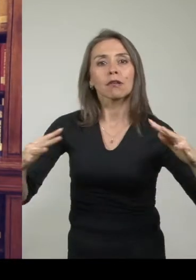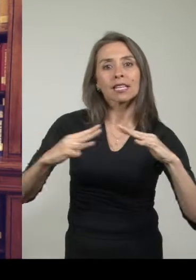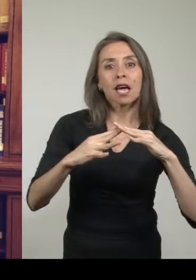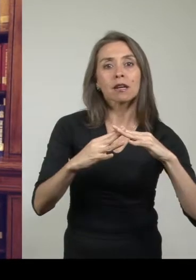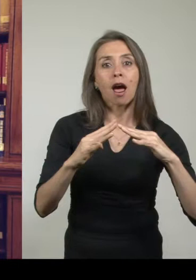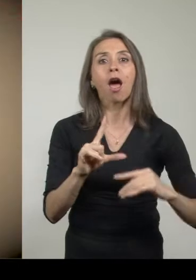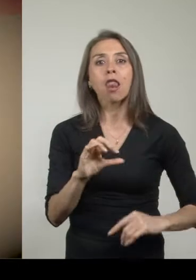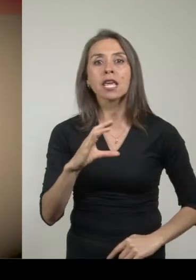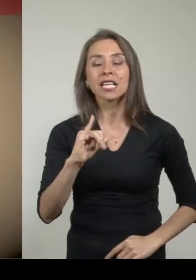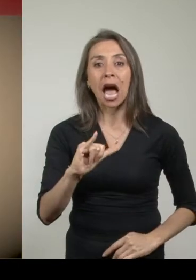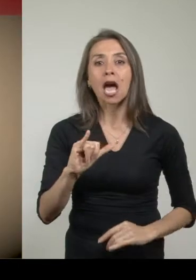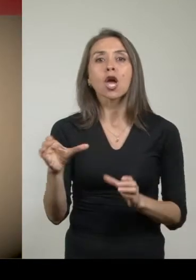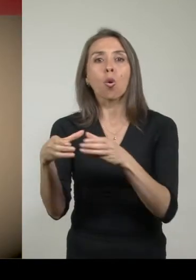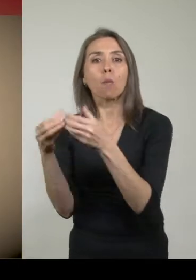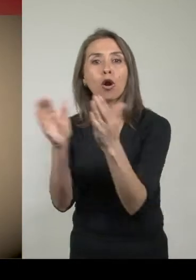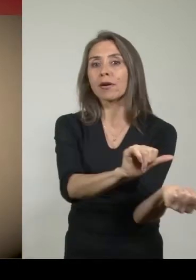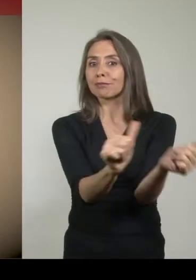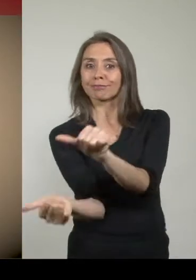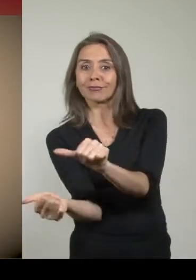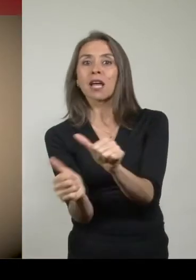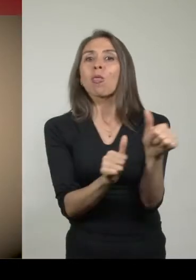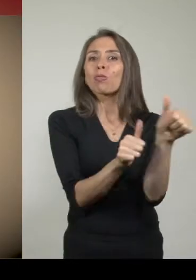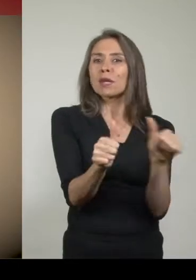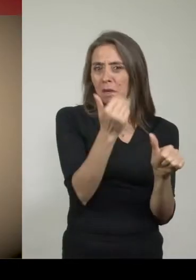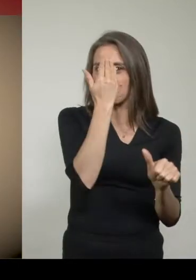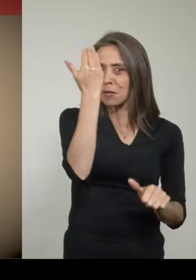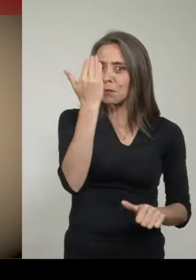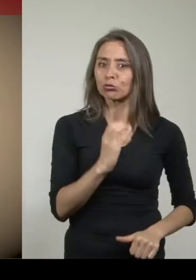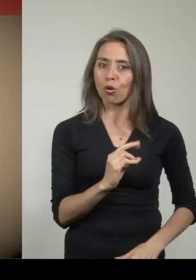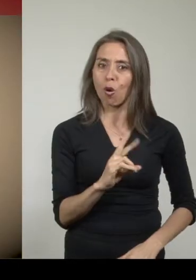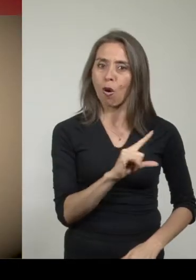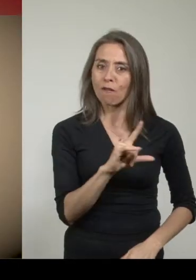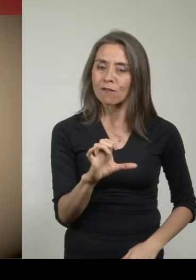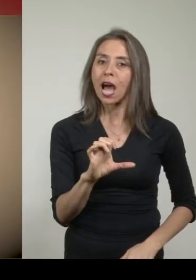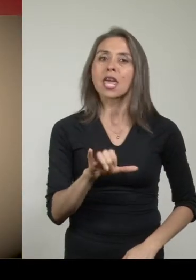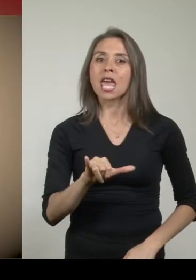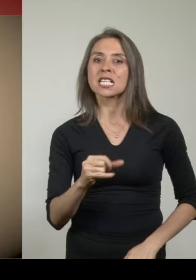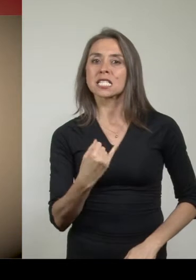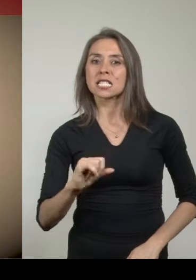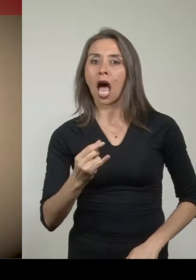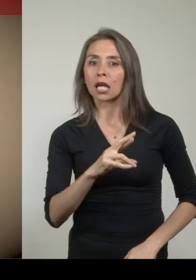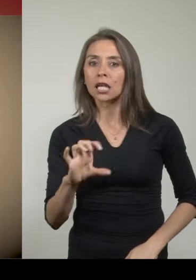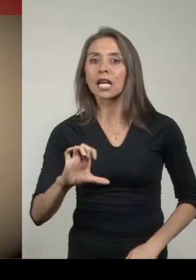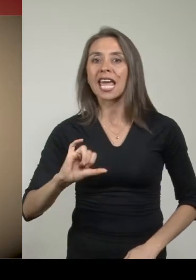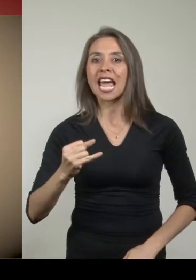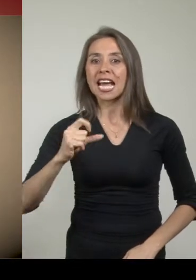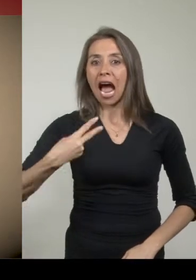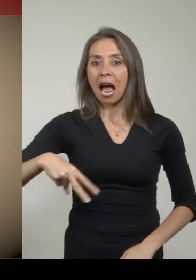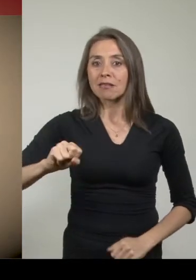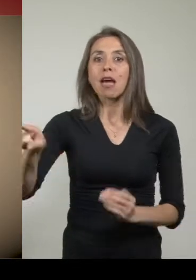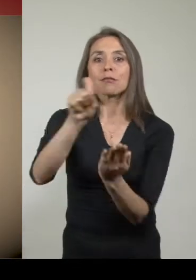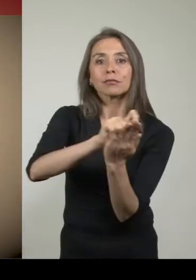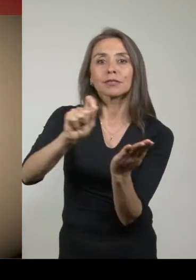derrotándolos Entre sus más destacados dirigentes estuvieron José Tomás Sebaballe, Agustín de Izaguirre Juan E. Gaya, autor de la